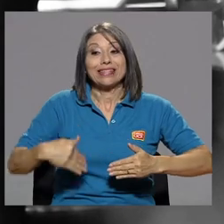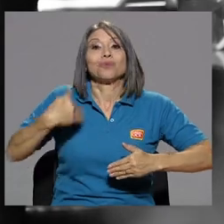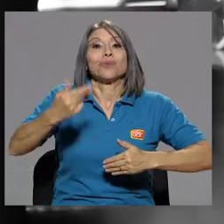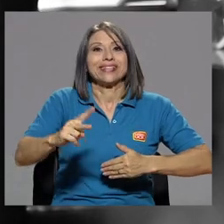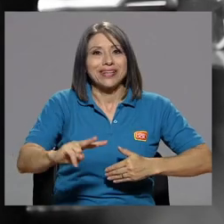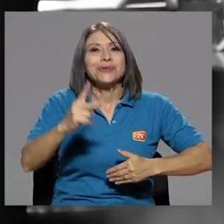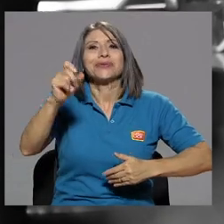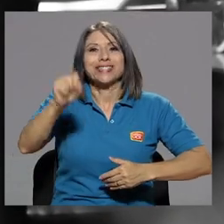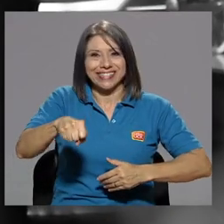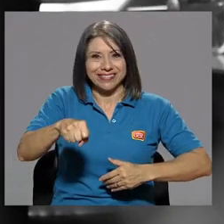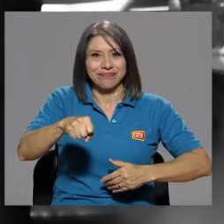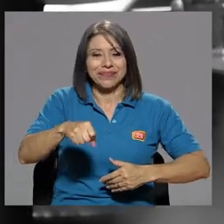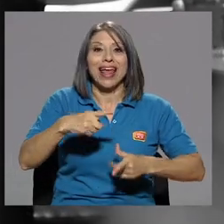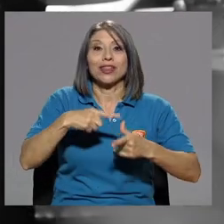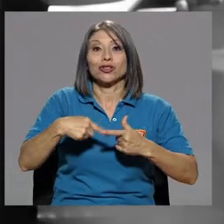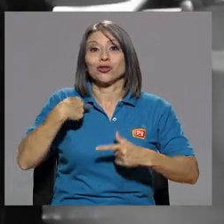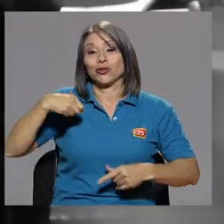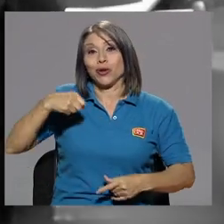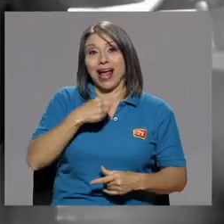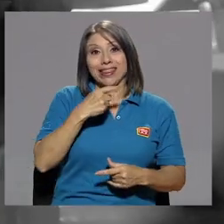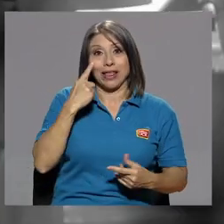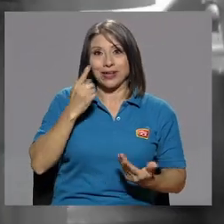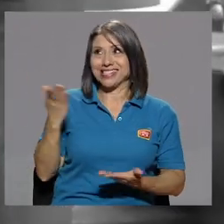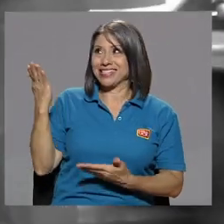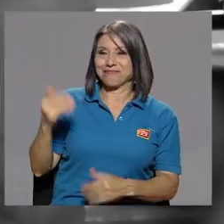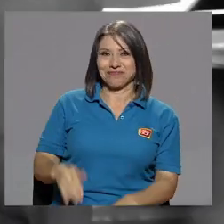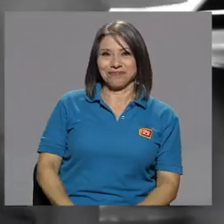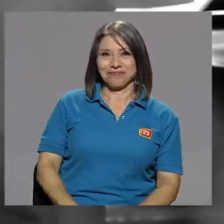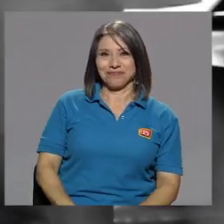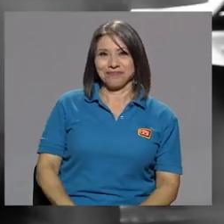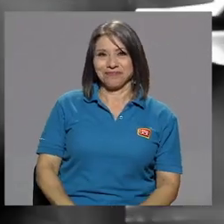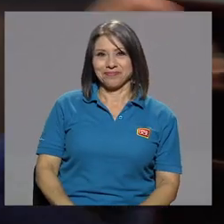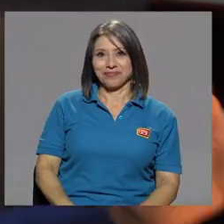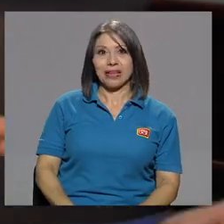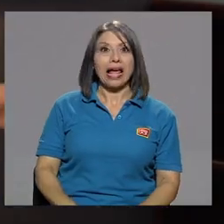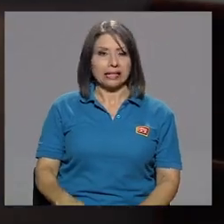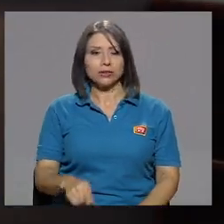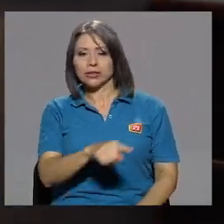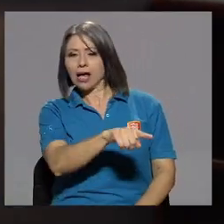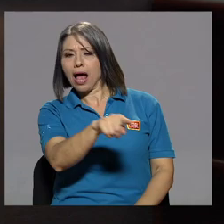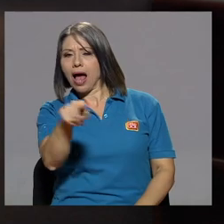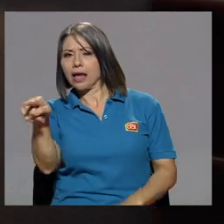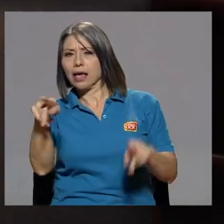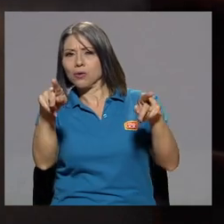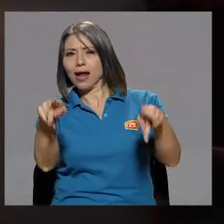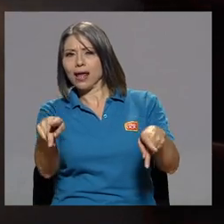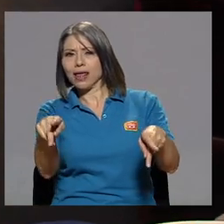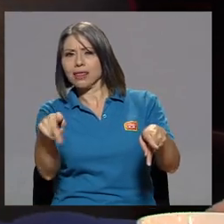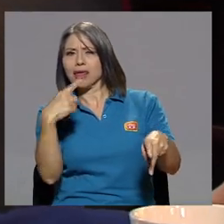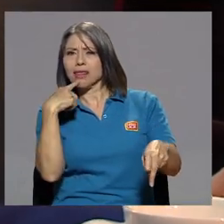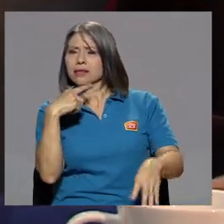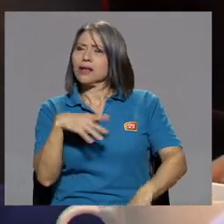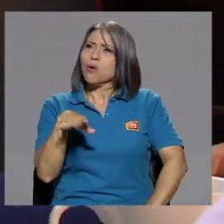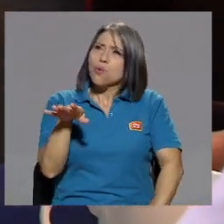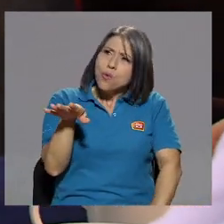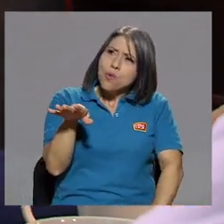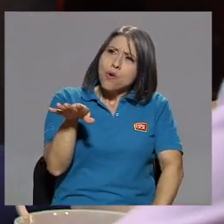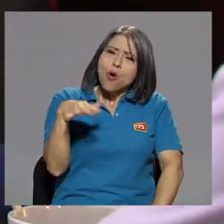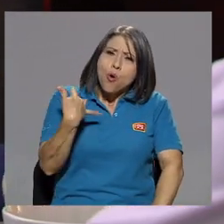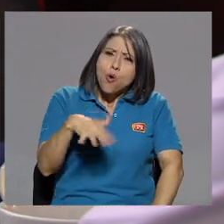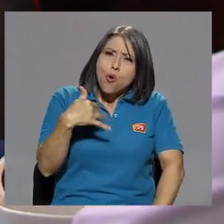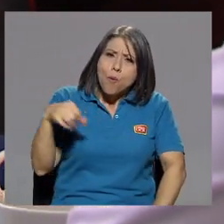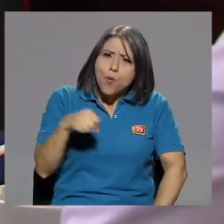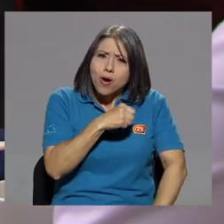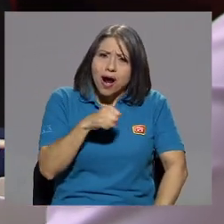había comida. Entonces, yo estoy cantando así. Y entonces, hay una gente que dice, ¿cómo canta esa mujer?